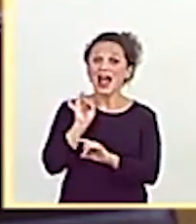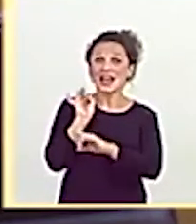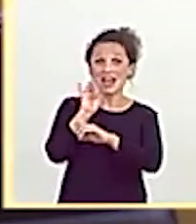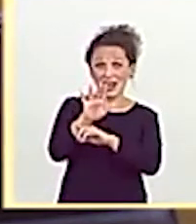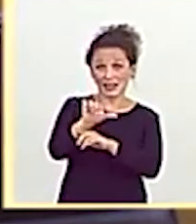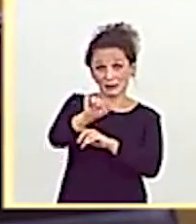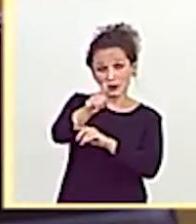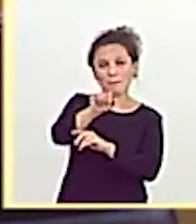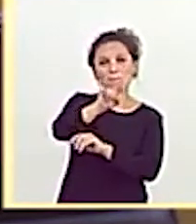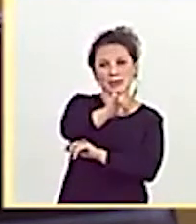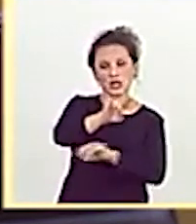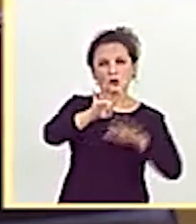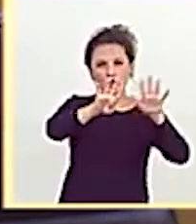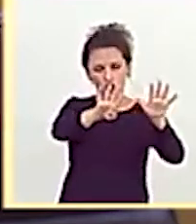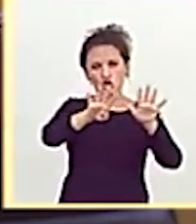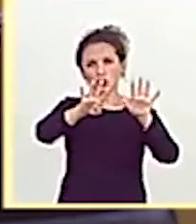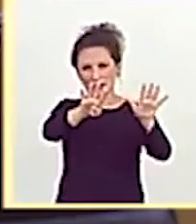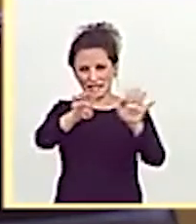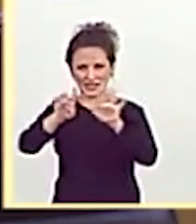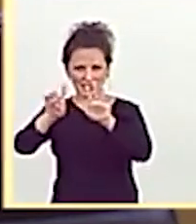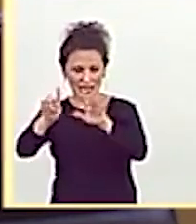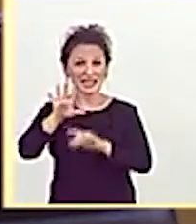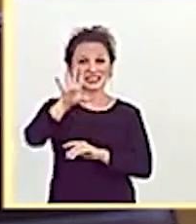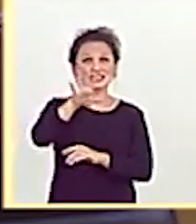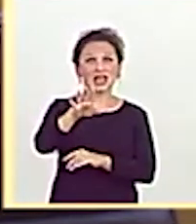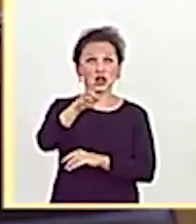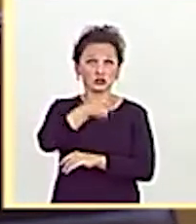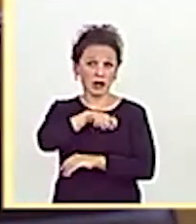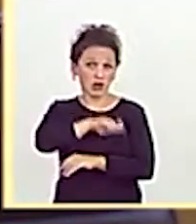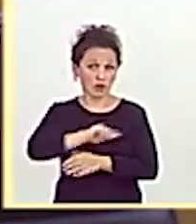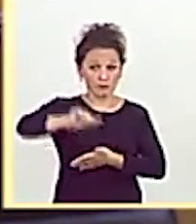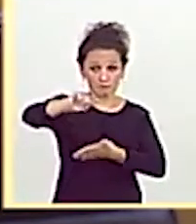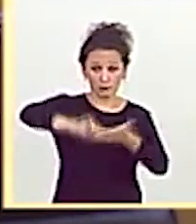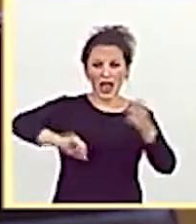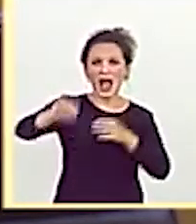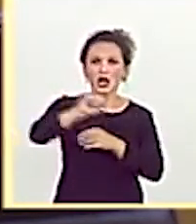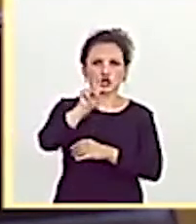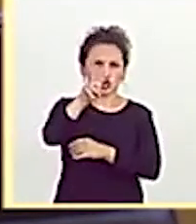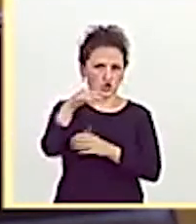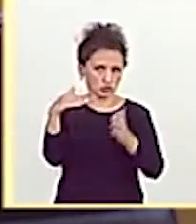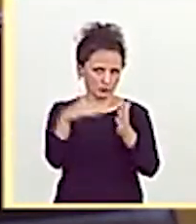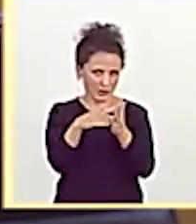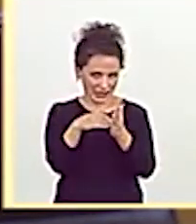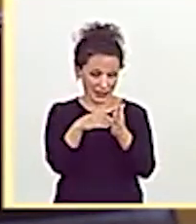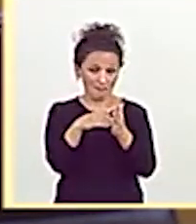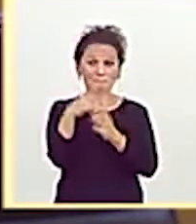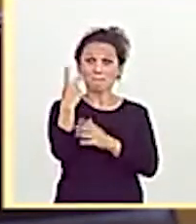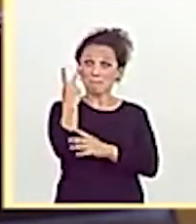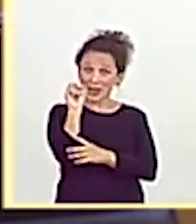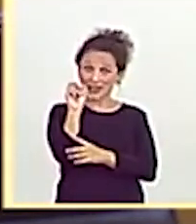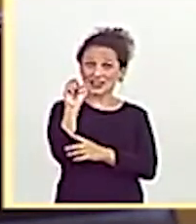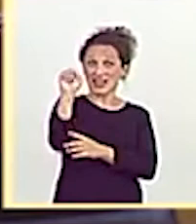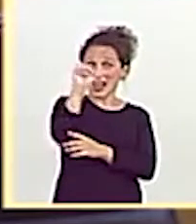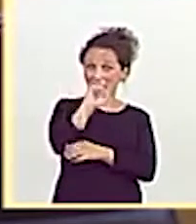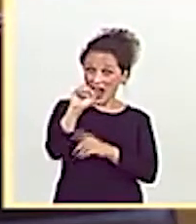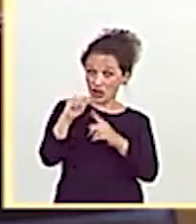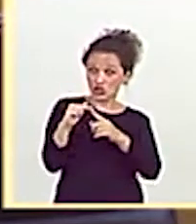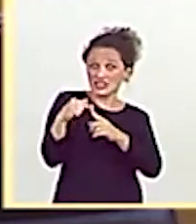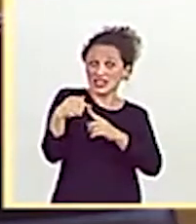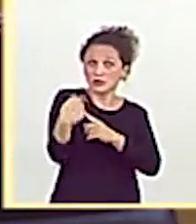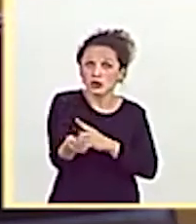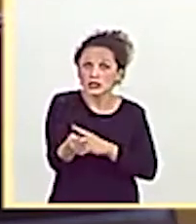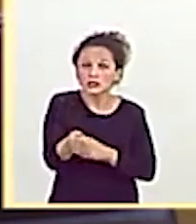1996, el Estado español la afirma en el año 2000 y 20 años después sigue sin